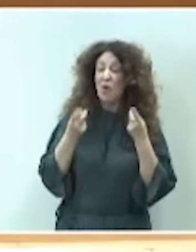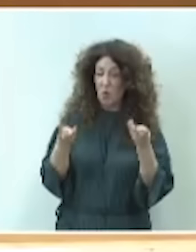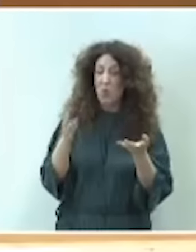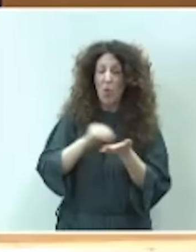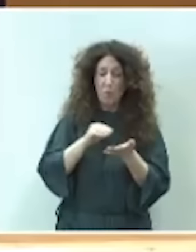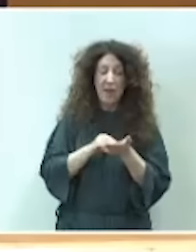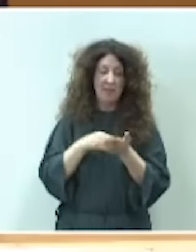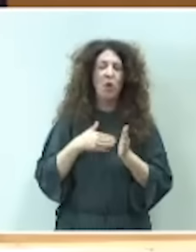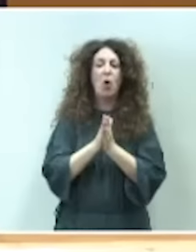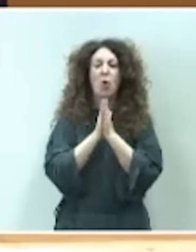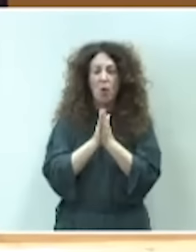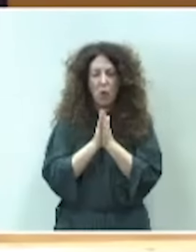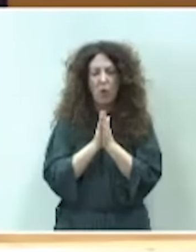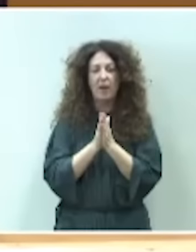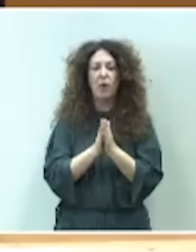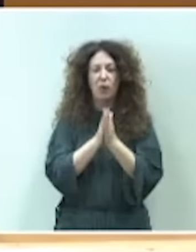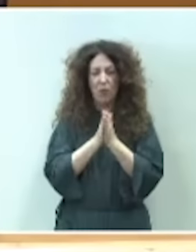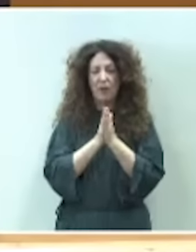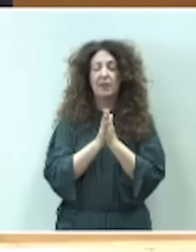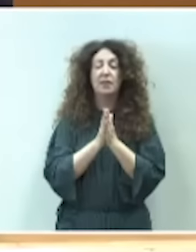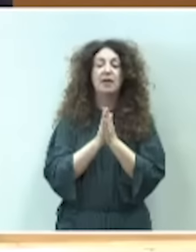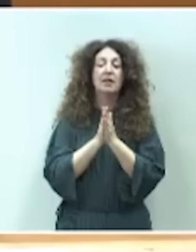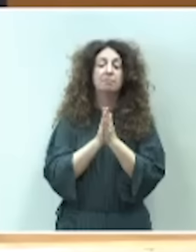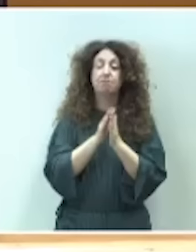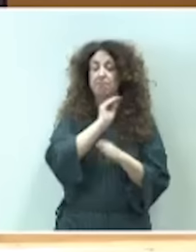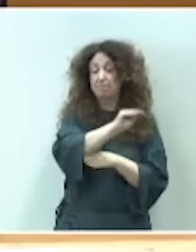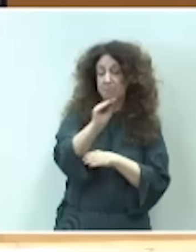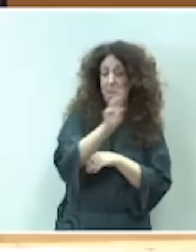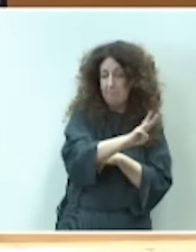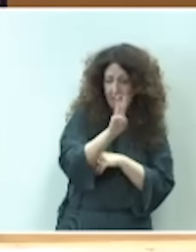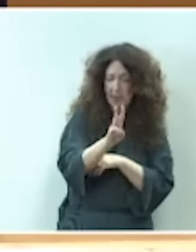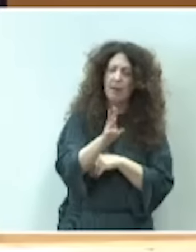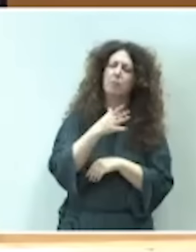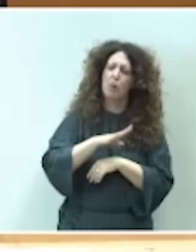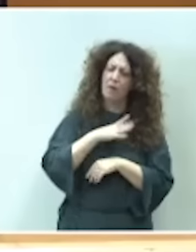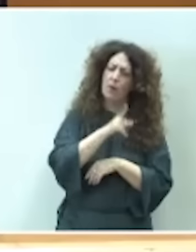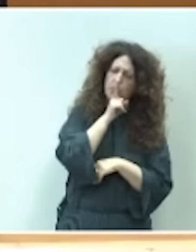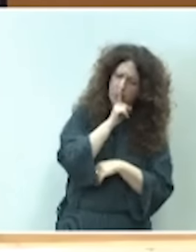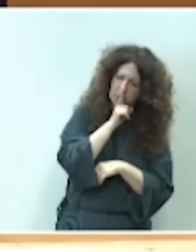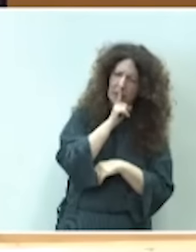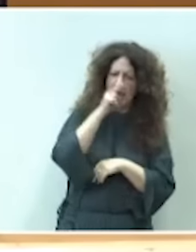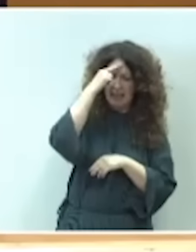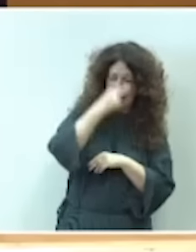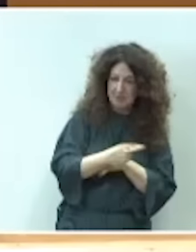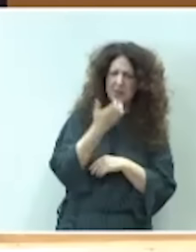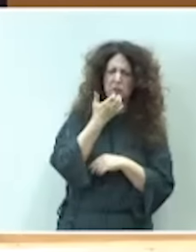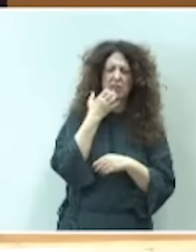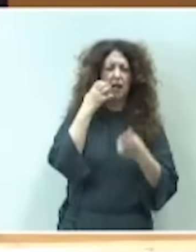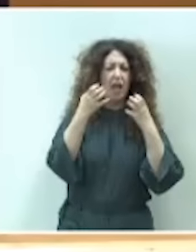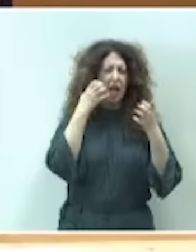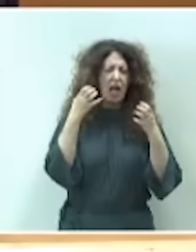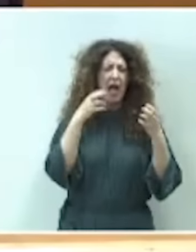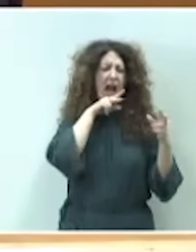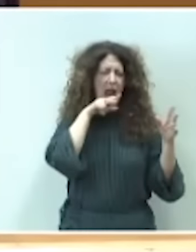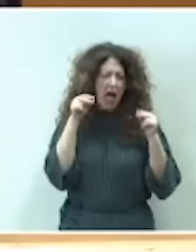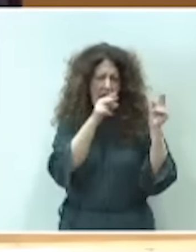ruego a la bancada del Grupo Popular que guarde el debido respeto cuando no se mantiene el silencio debido.